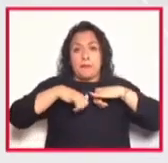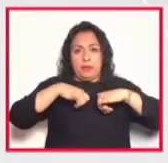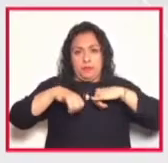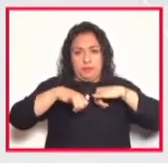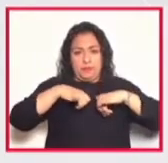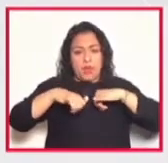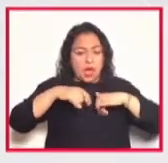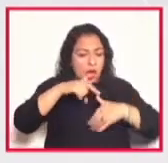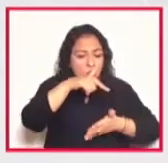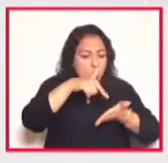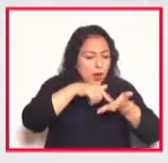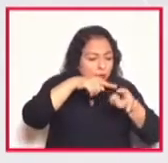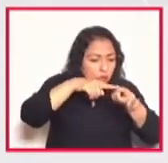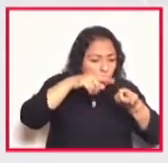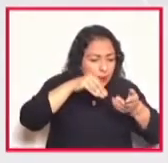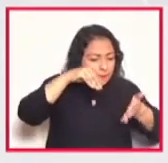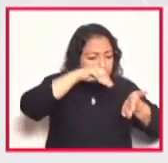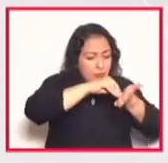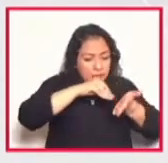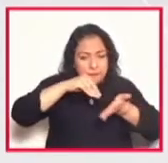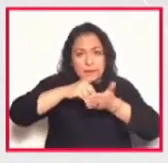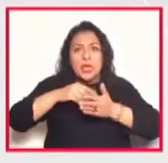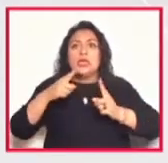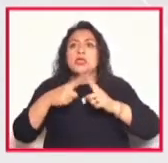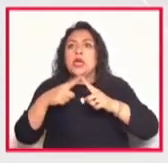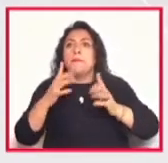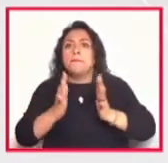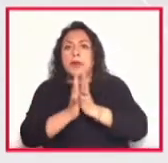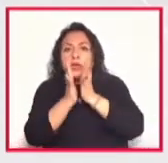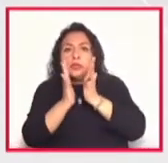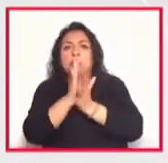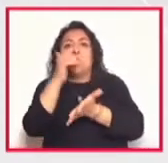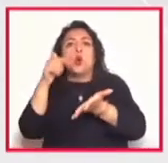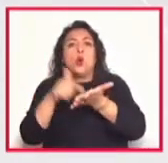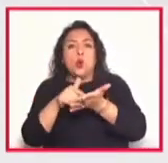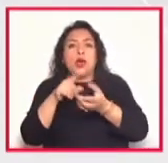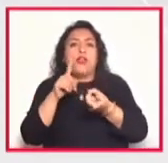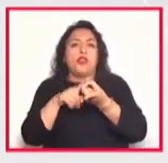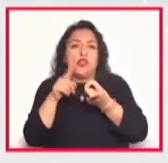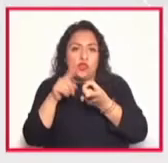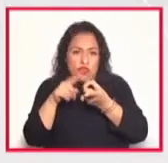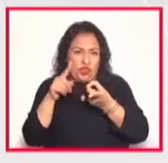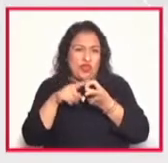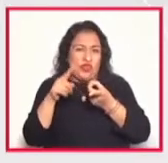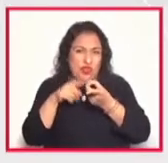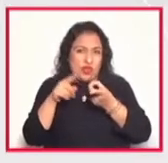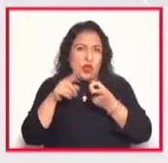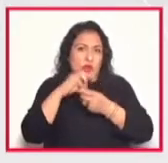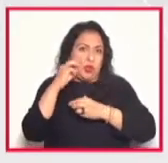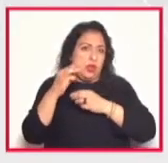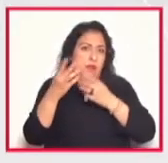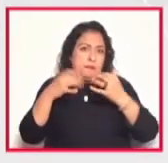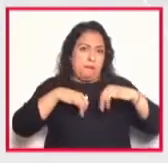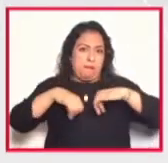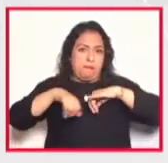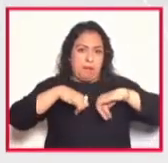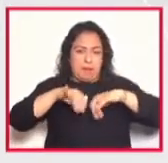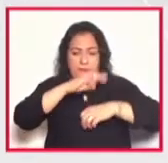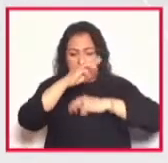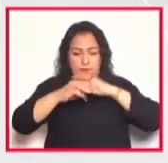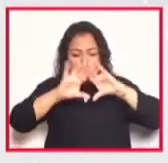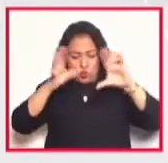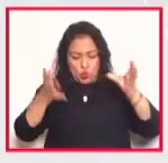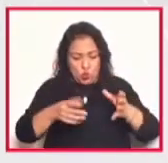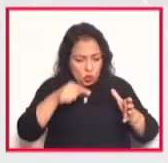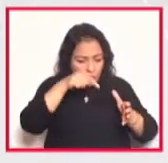geolocalizadas a partir de quién participó desde dónde desde qué punto del mapa en el mundo y